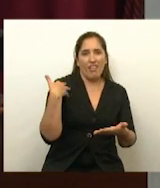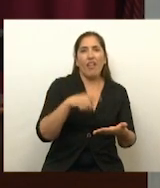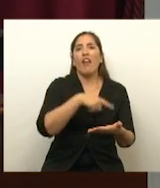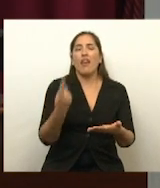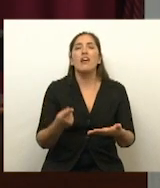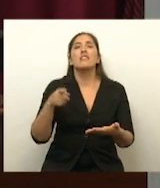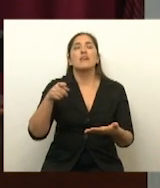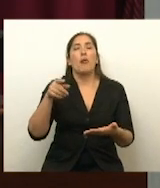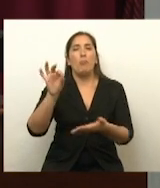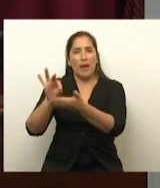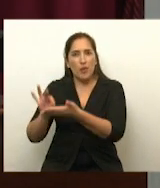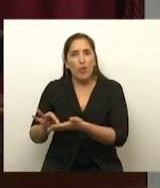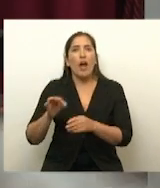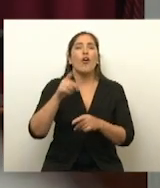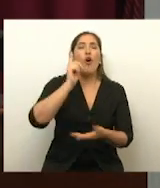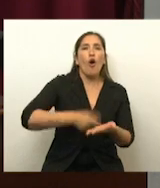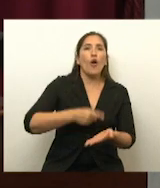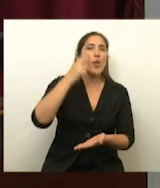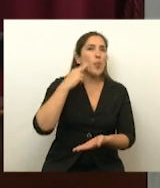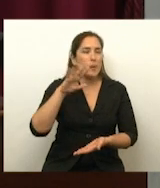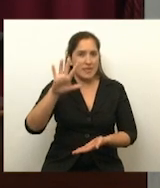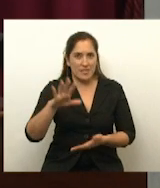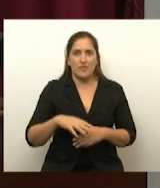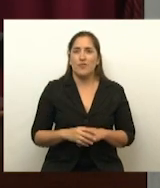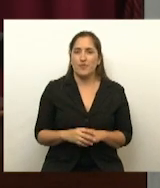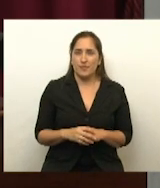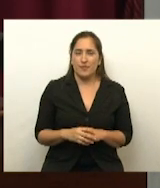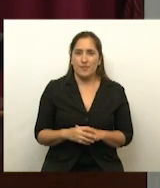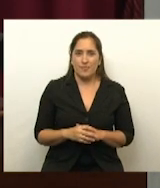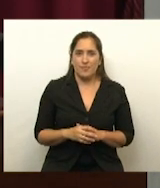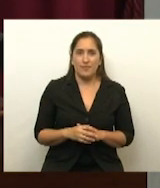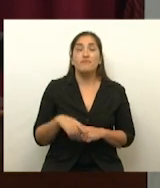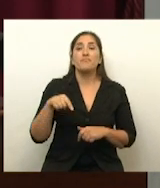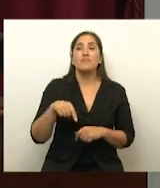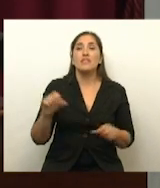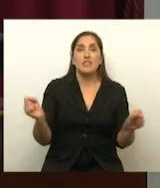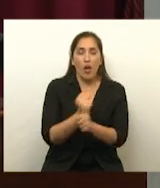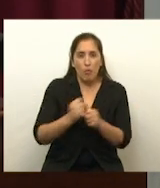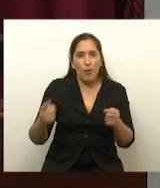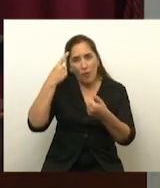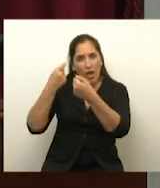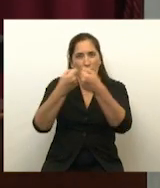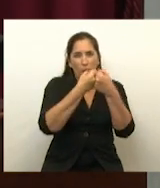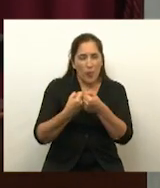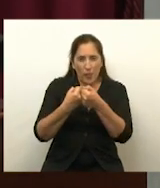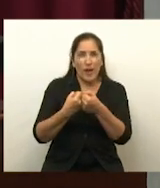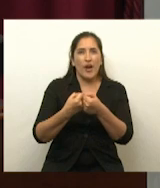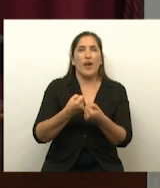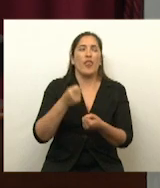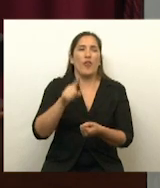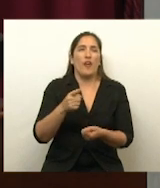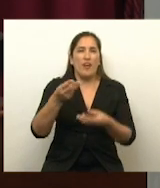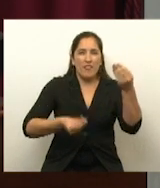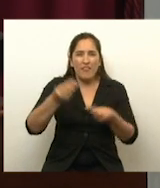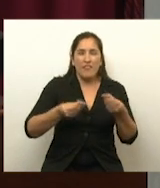día 955, de forma electrónica. El dictamen del proyecto de ley venido en revisión por el que se aprueba el consenso fiscal suscrito por el Poder Ejecutivo Nacional